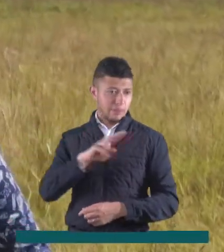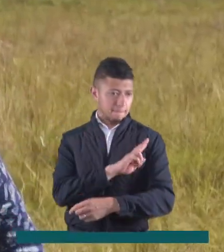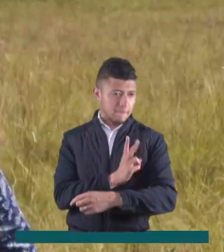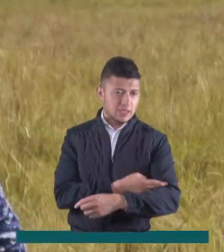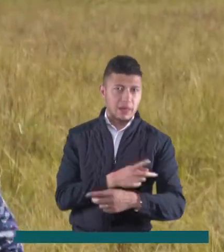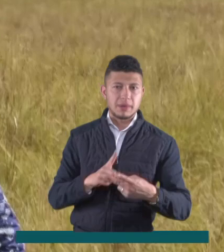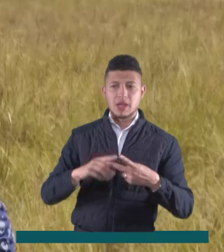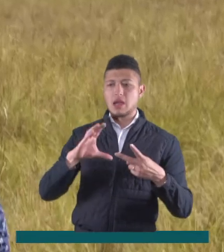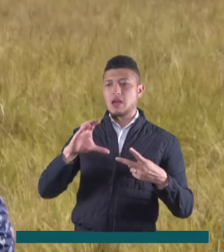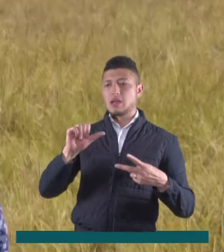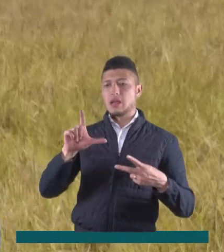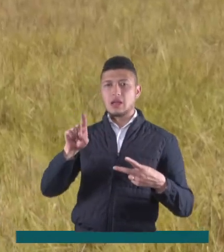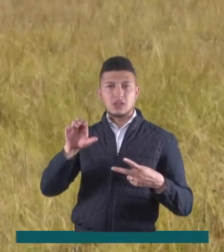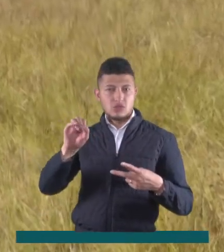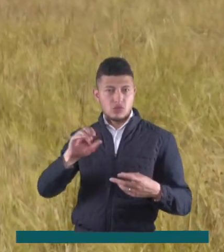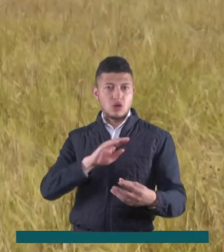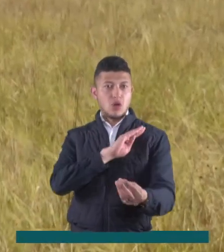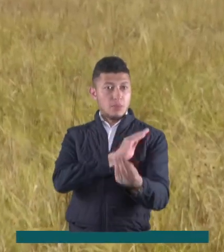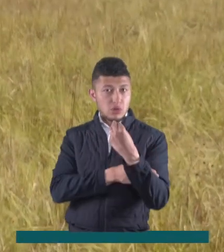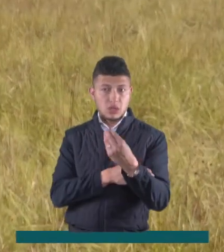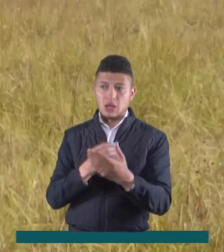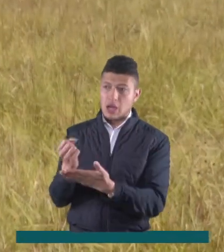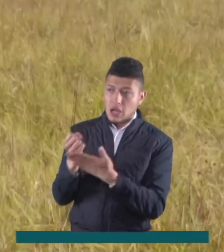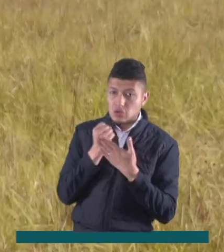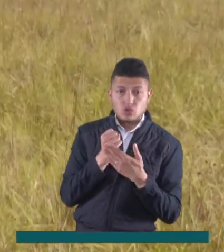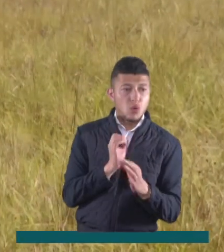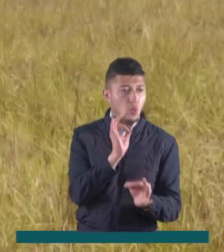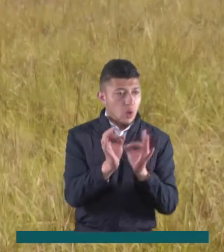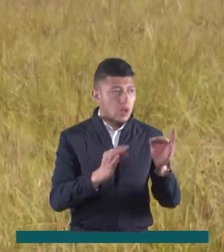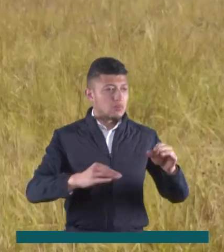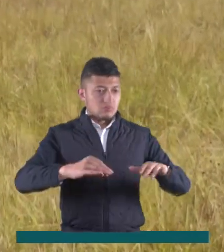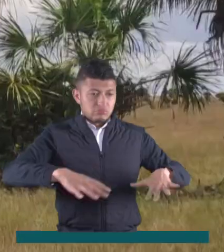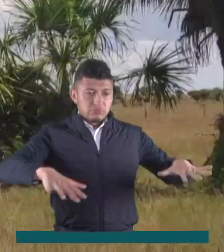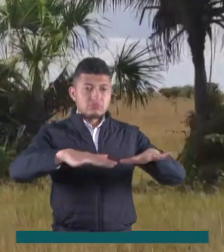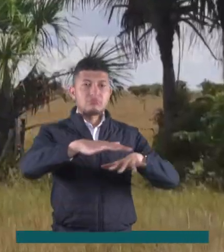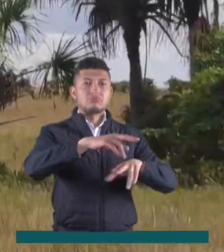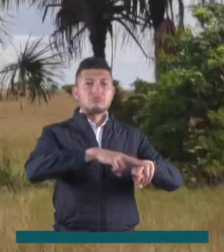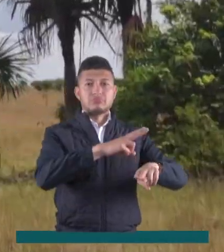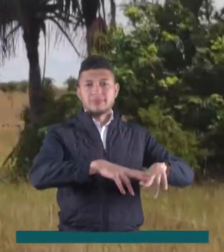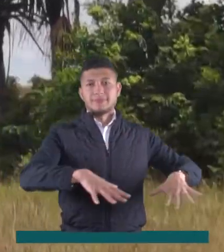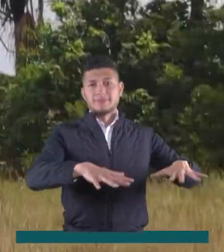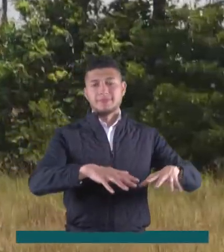calcio y proteínas además de que ayuda a la conservación de fuentes hídricas y a la biodiversidad.